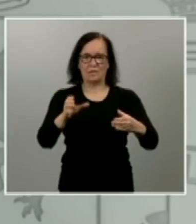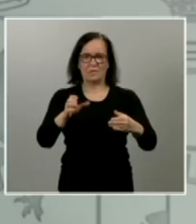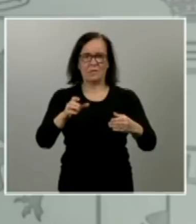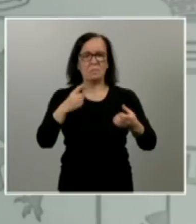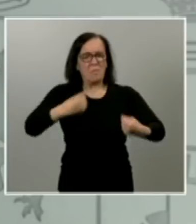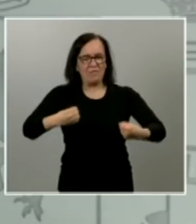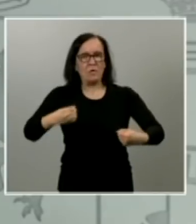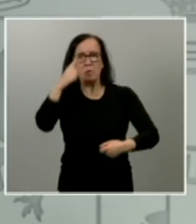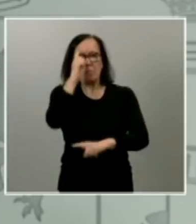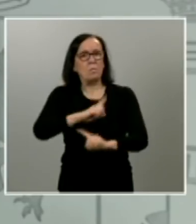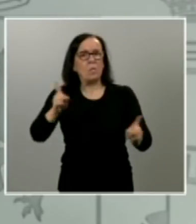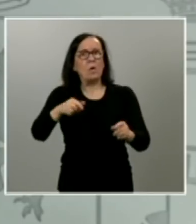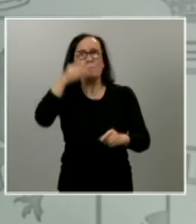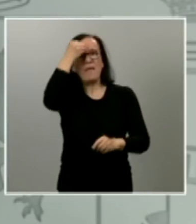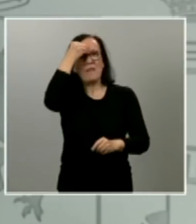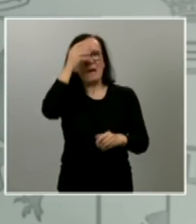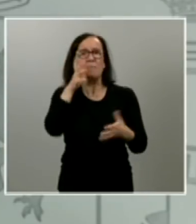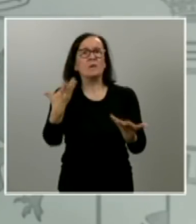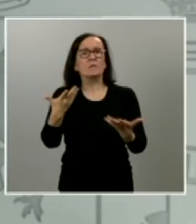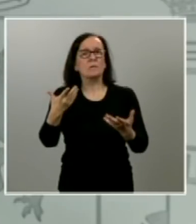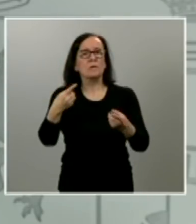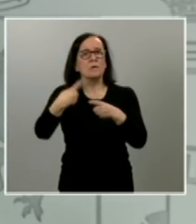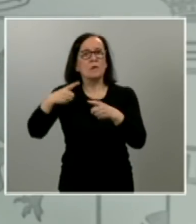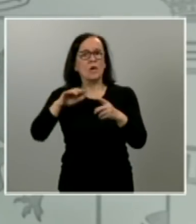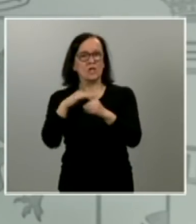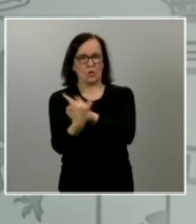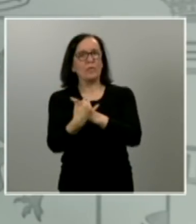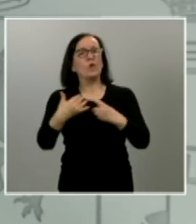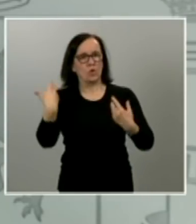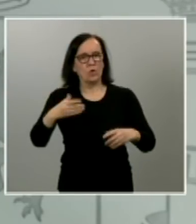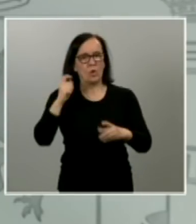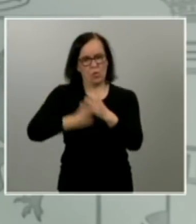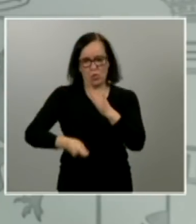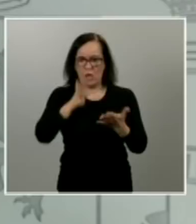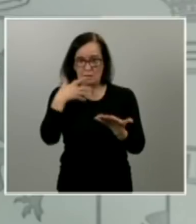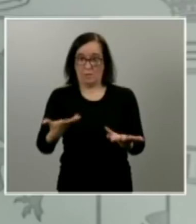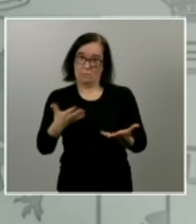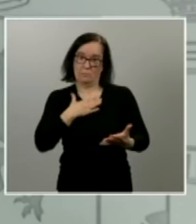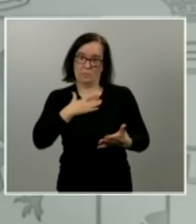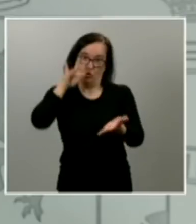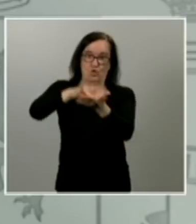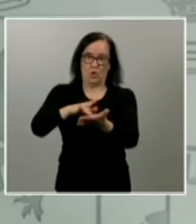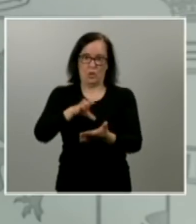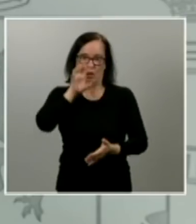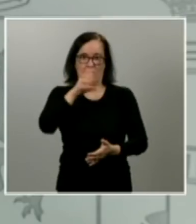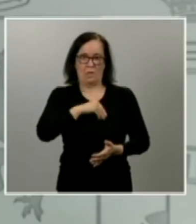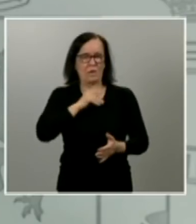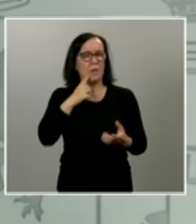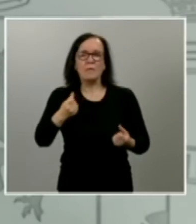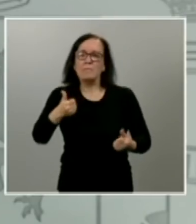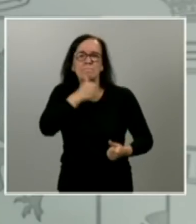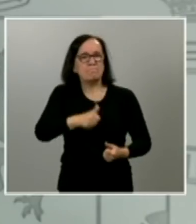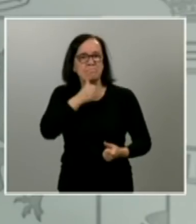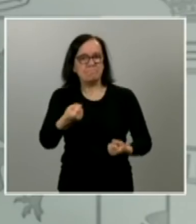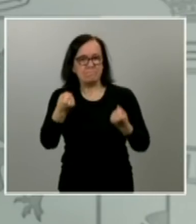podríamos llegar a ser en circunstancias tan críticas como las que estamos atravesando como país pero debemos resistir aún más para